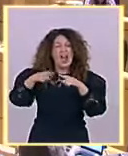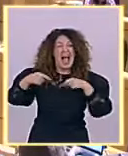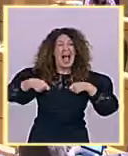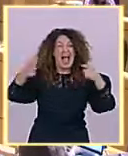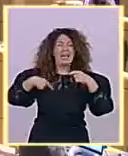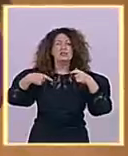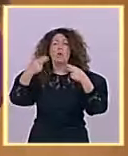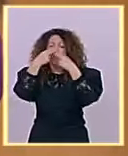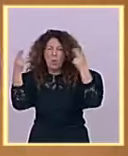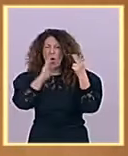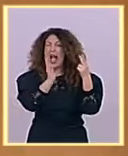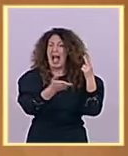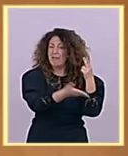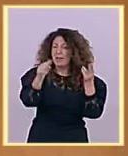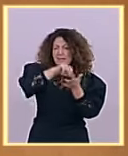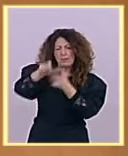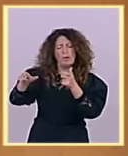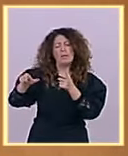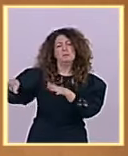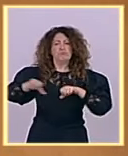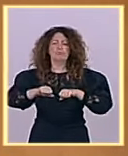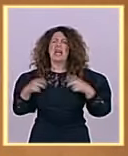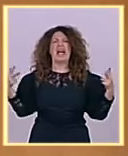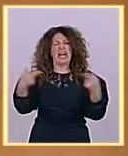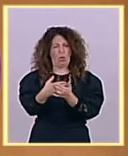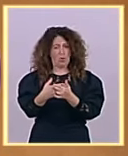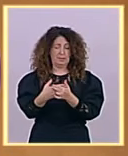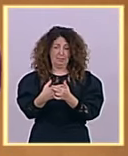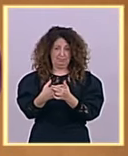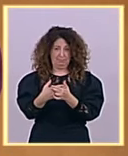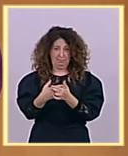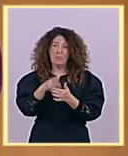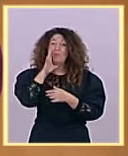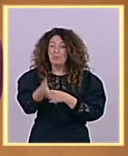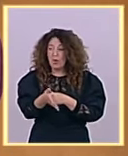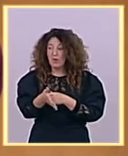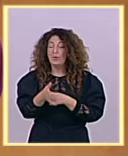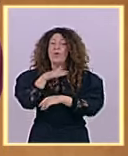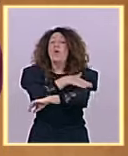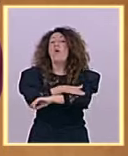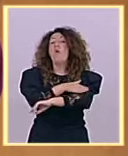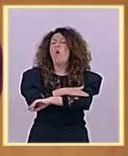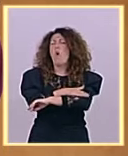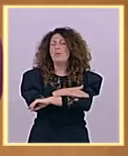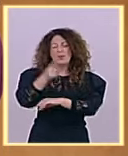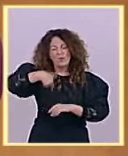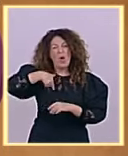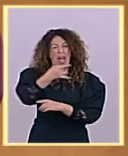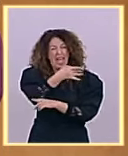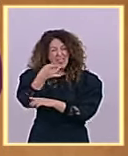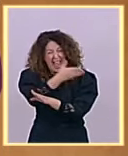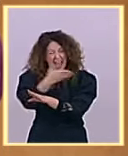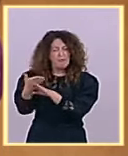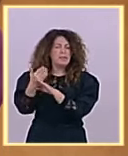Porque, señorías, este gobierno está bajando el déficit mucho más de lo que bajó cualquier gobierno del Partido